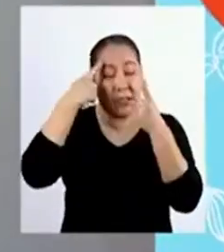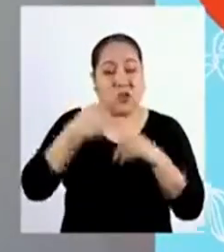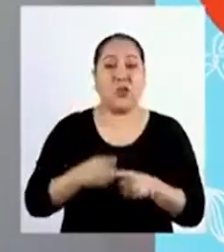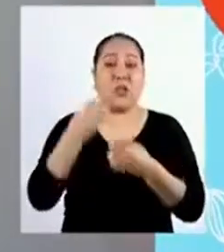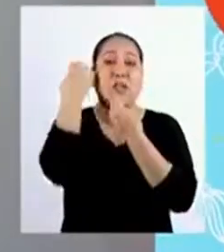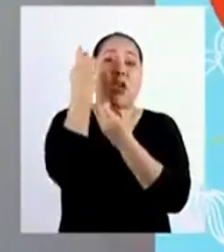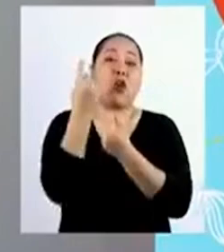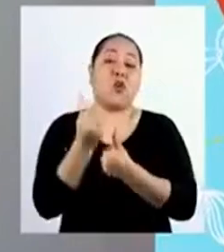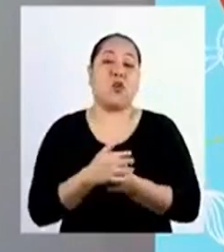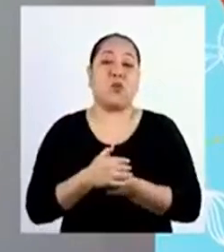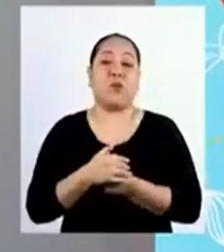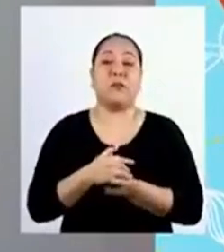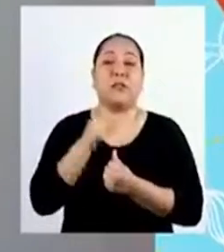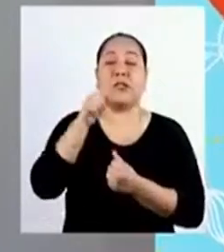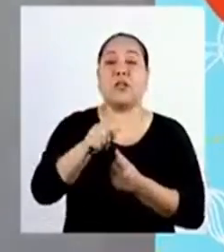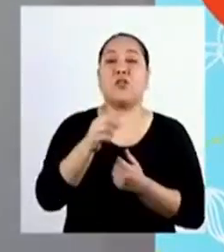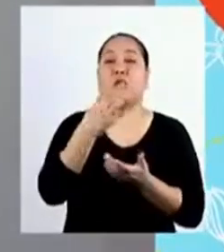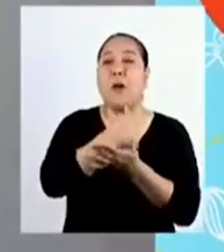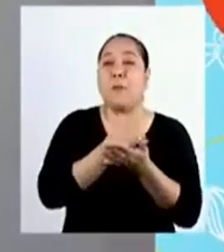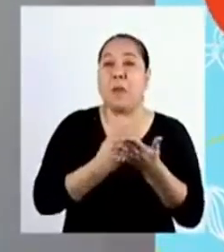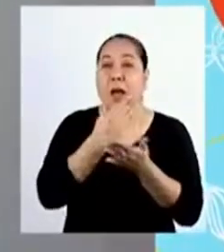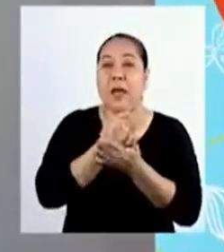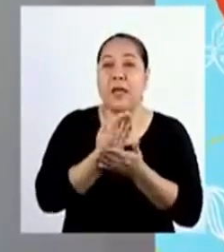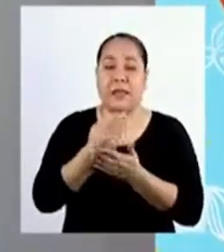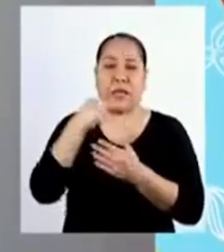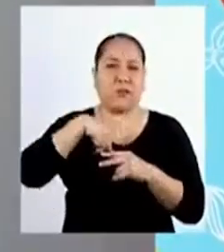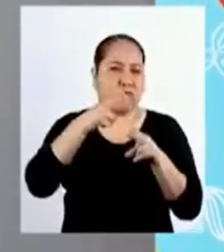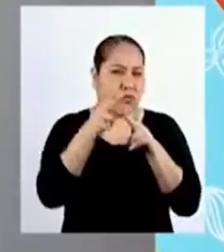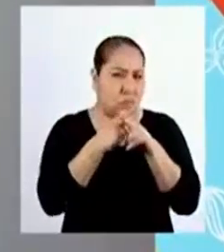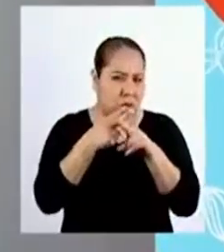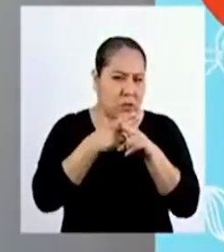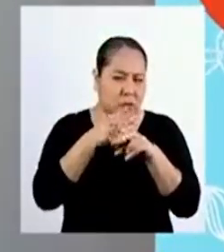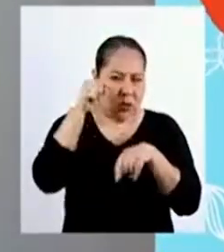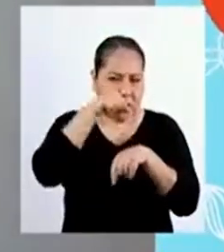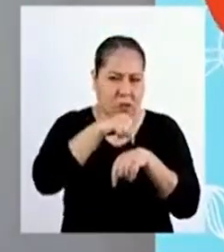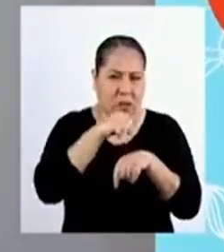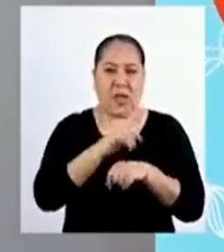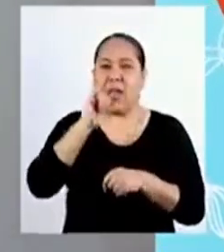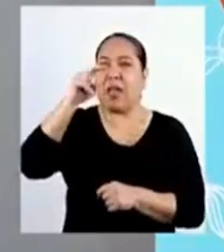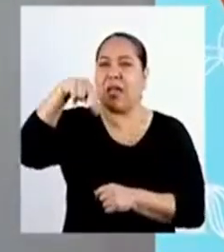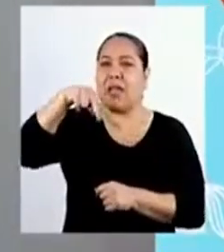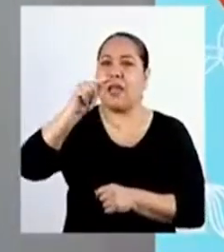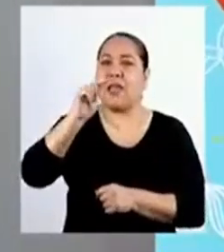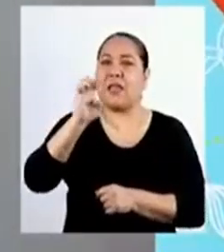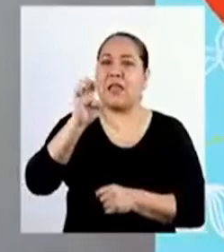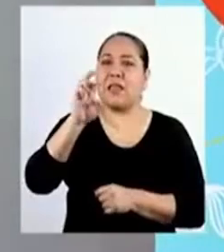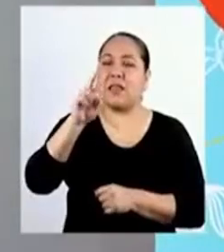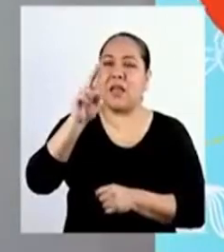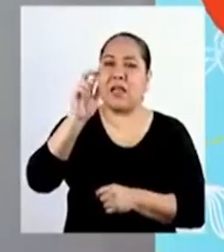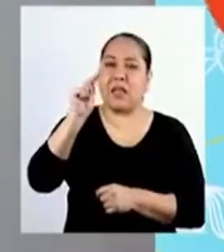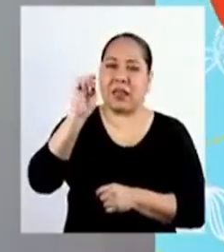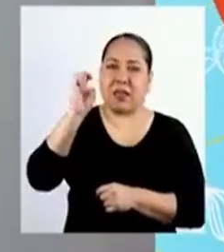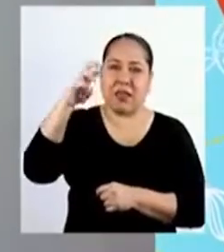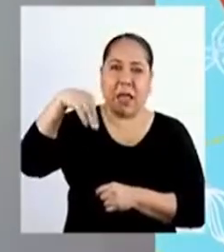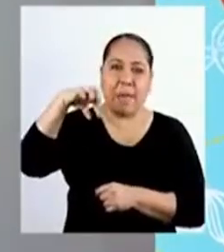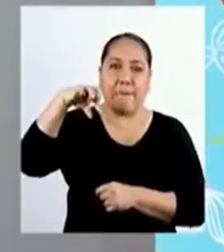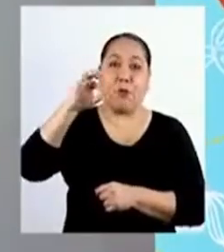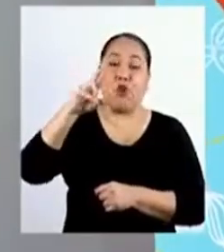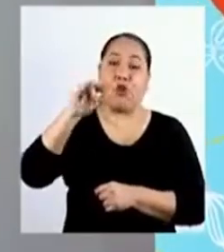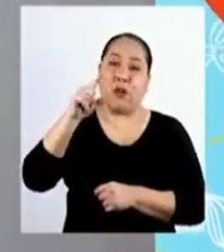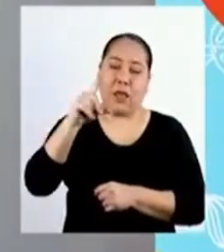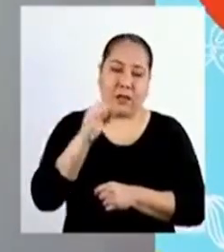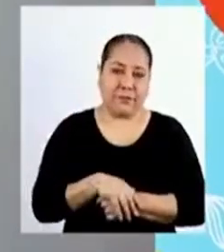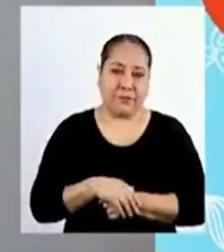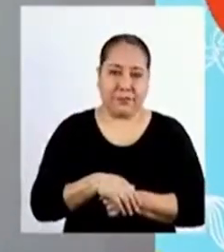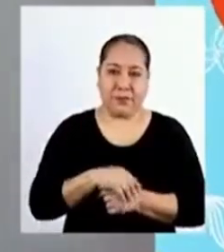económicas Es que tiene un elemento Intertemporal Que quiere decir Que las decisiones Que tomamos hoy No solo nos